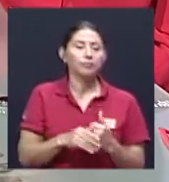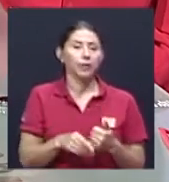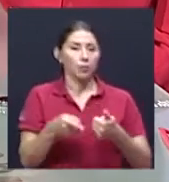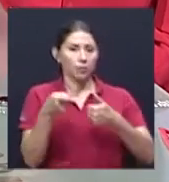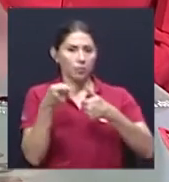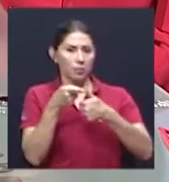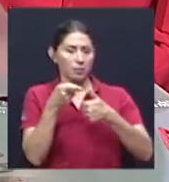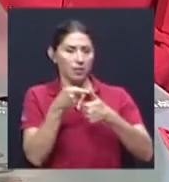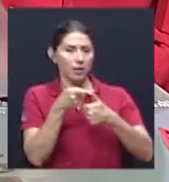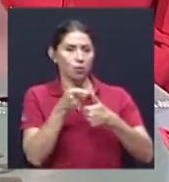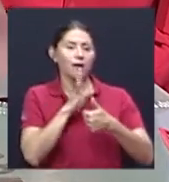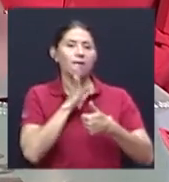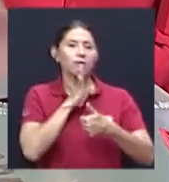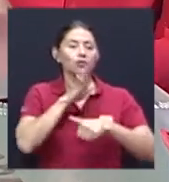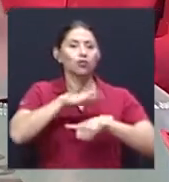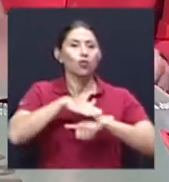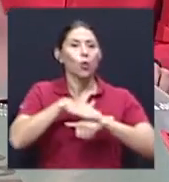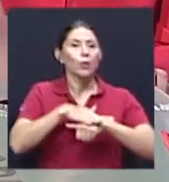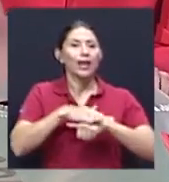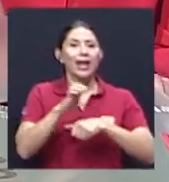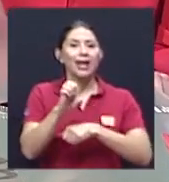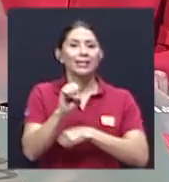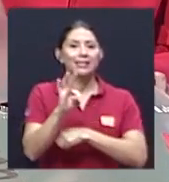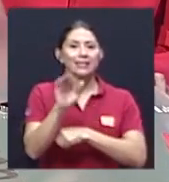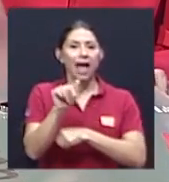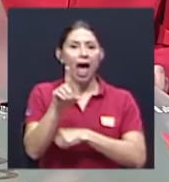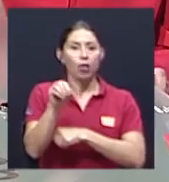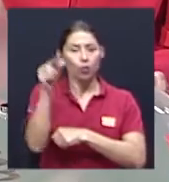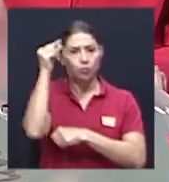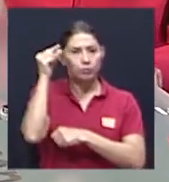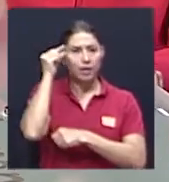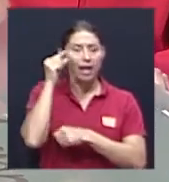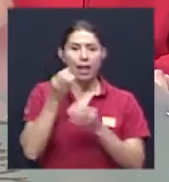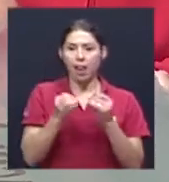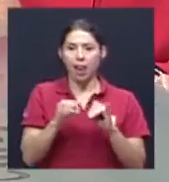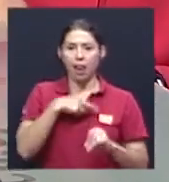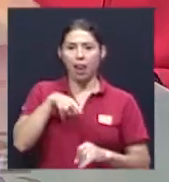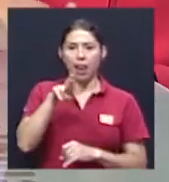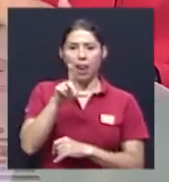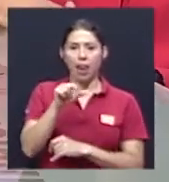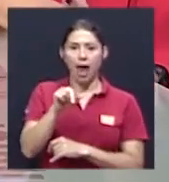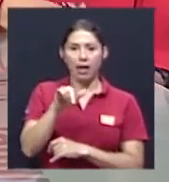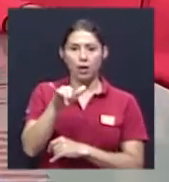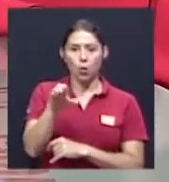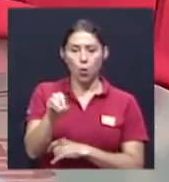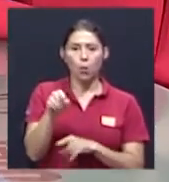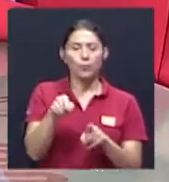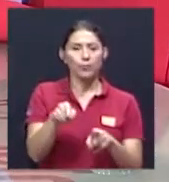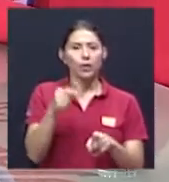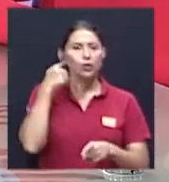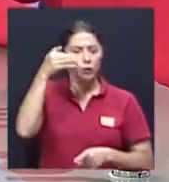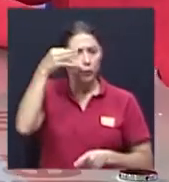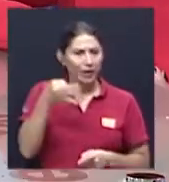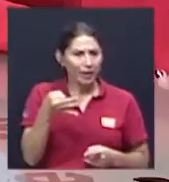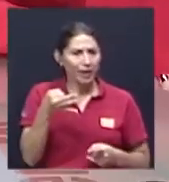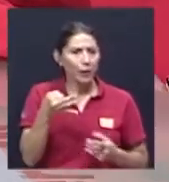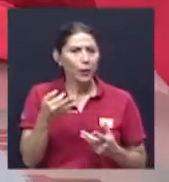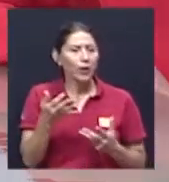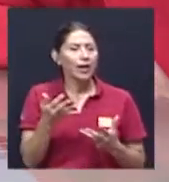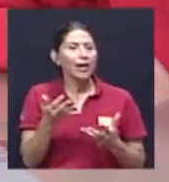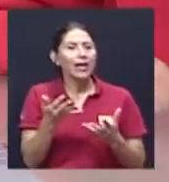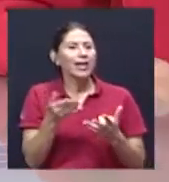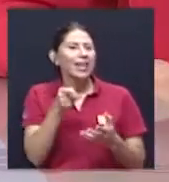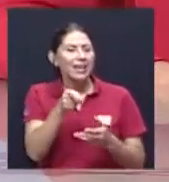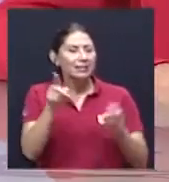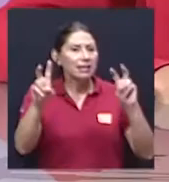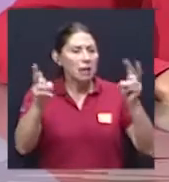primero ¿verdad? del Estado laico yo creo que lo que se busca y creo que entiendo que el tema